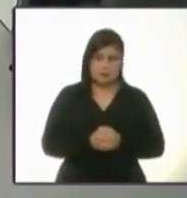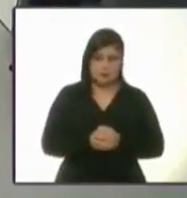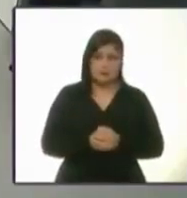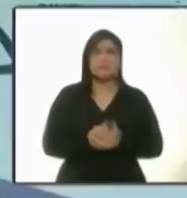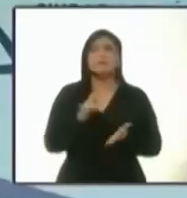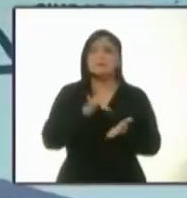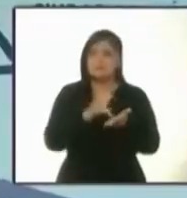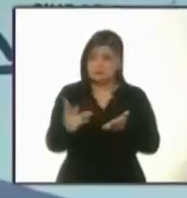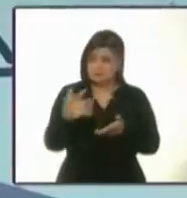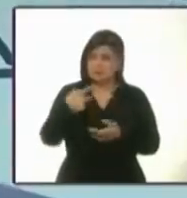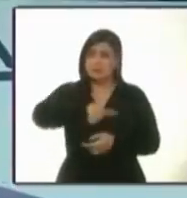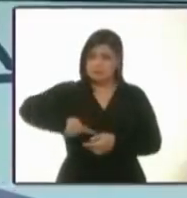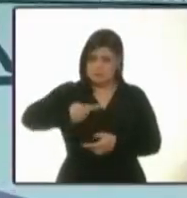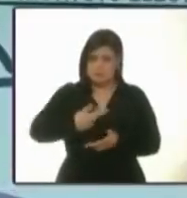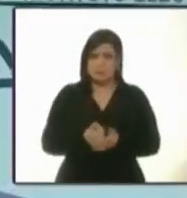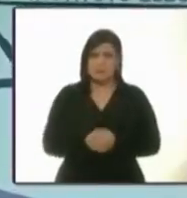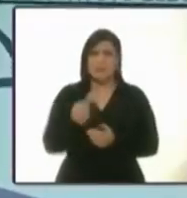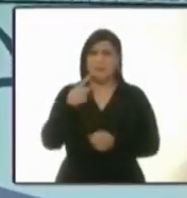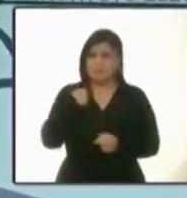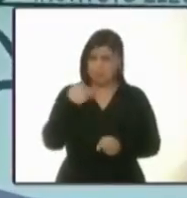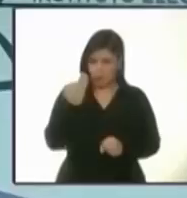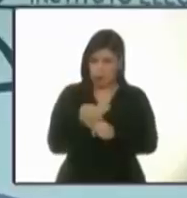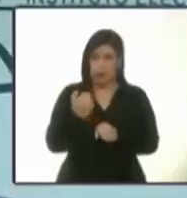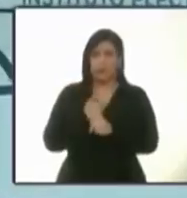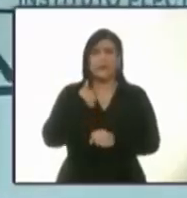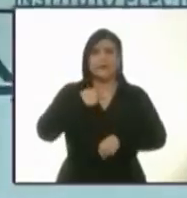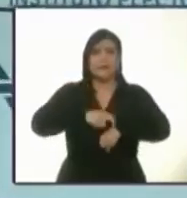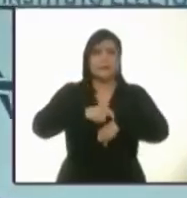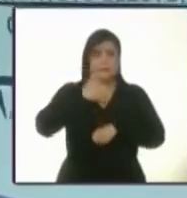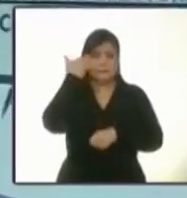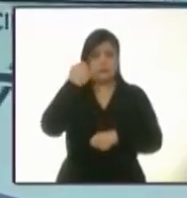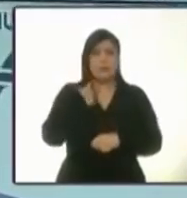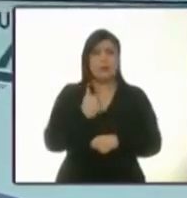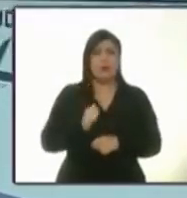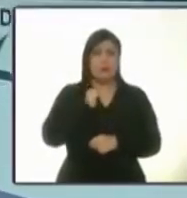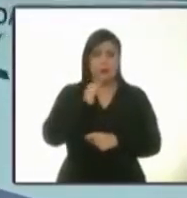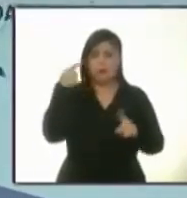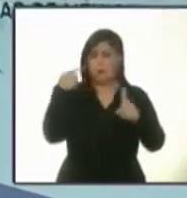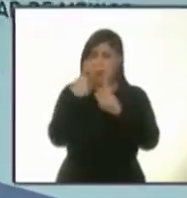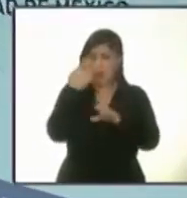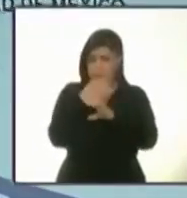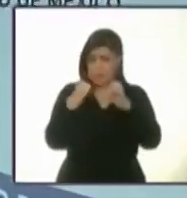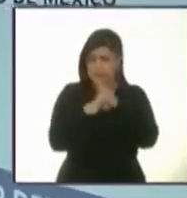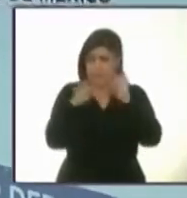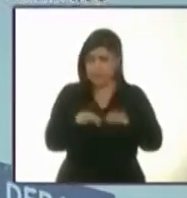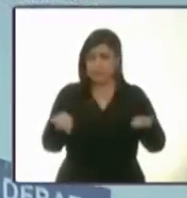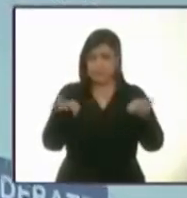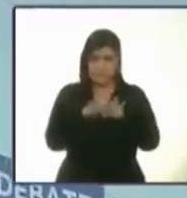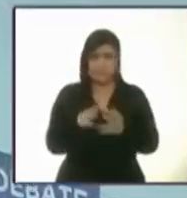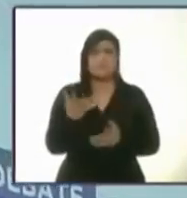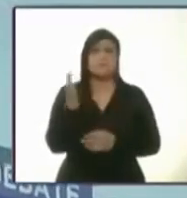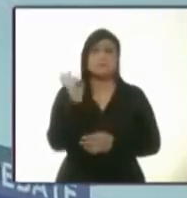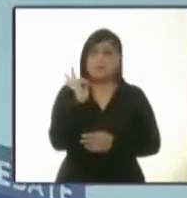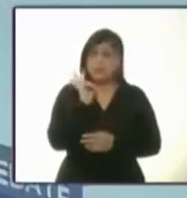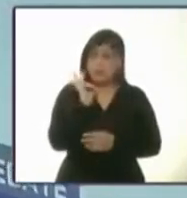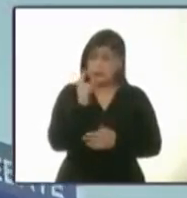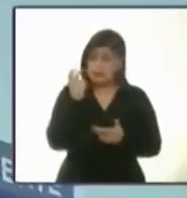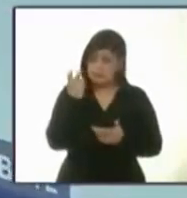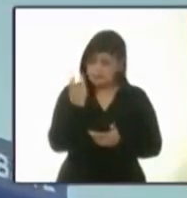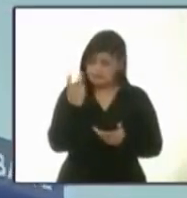Gracias por la pregunta, pero en esta ocasión voy a aprovechar el tiempo algo que es muy importante. Tal vez esta sea,